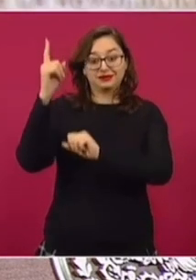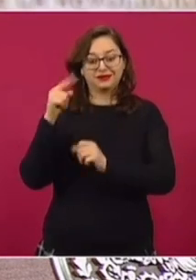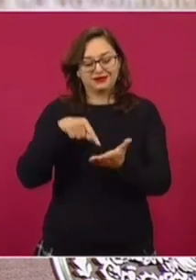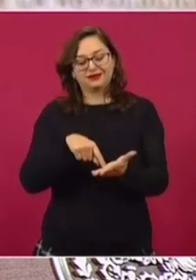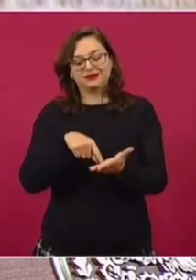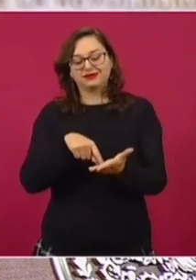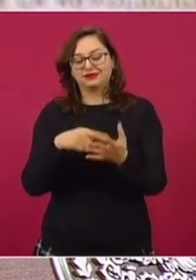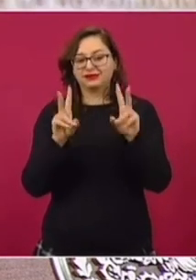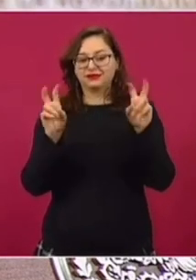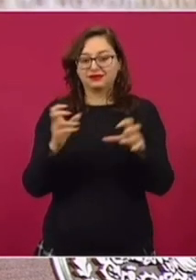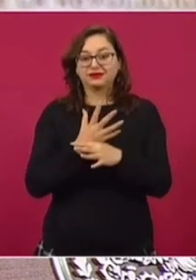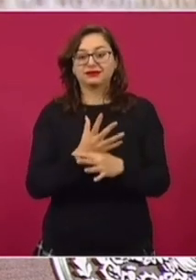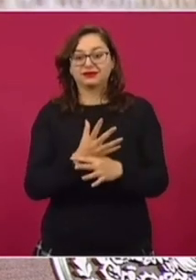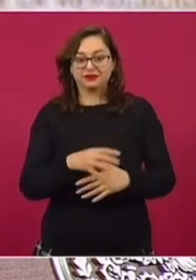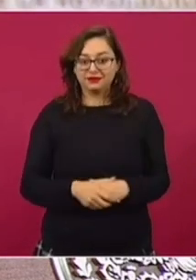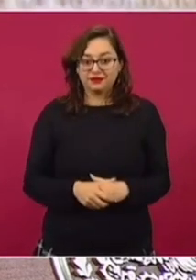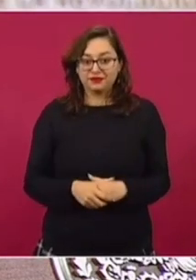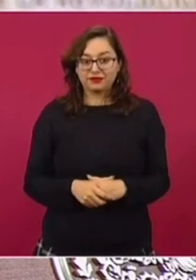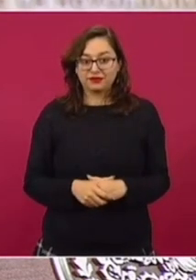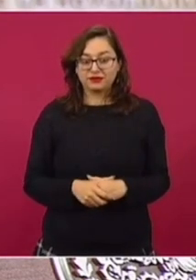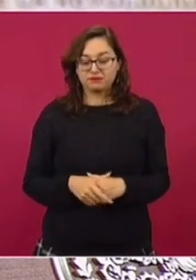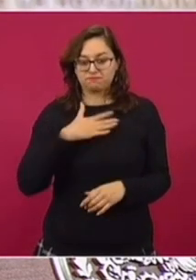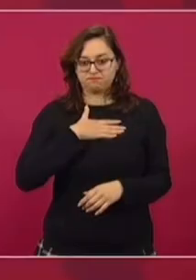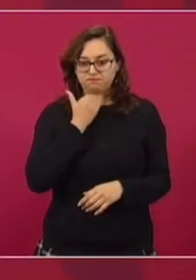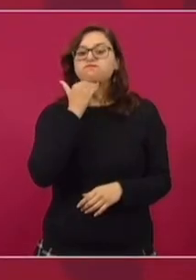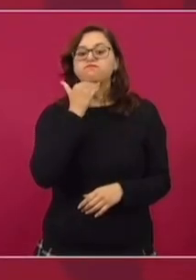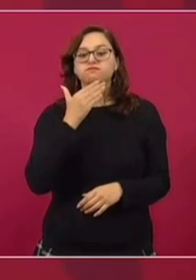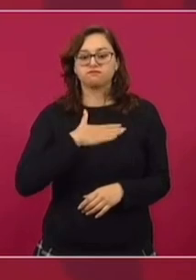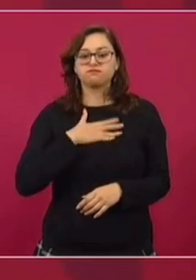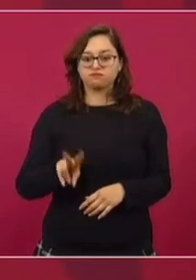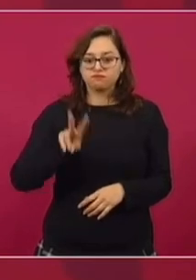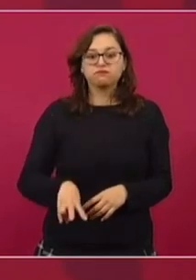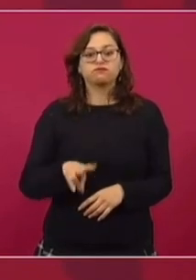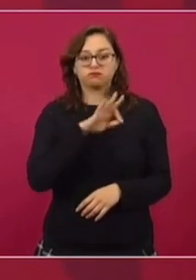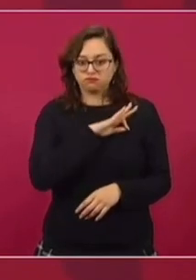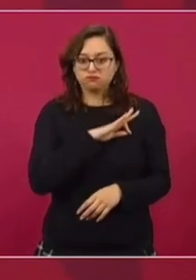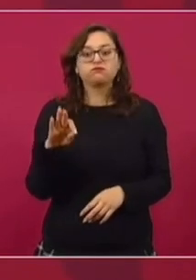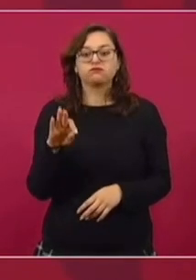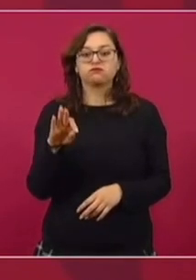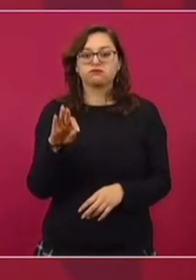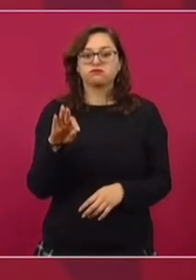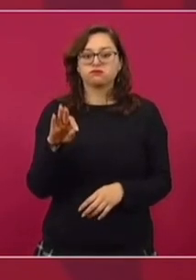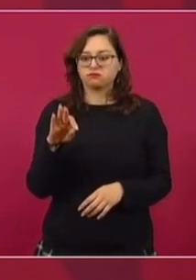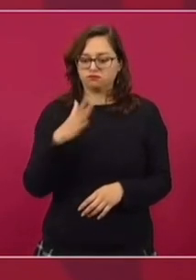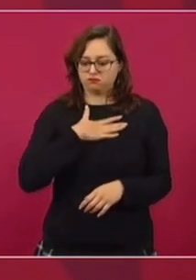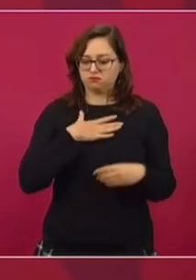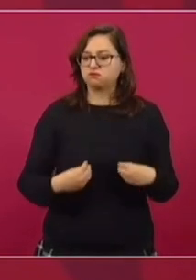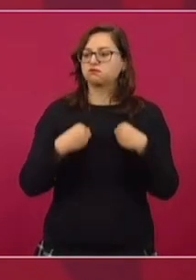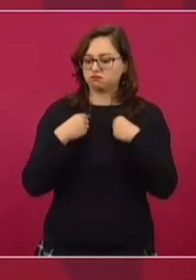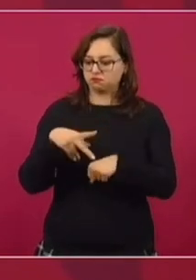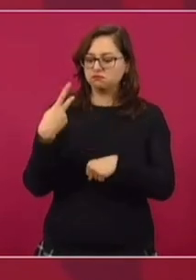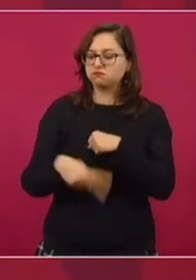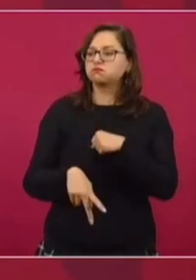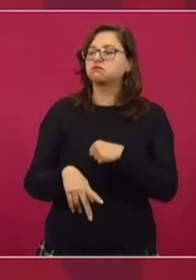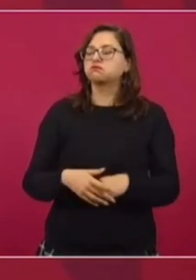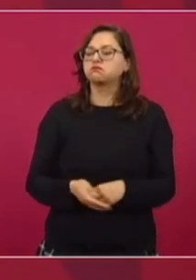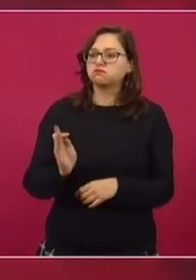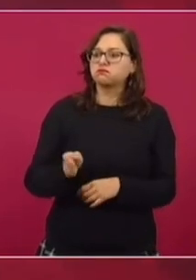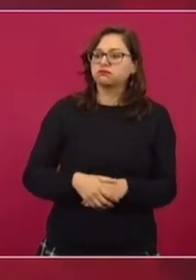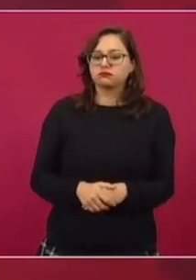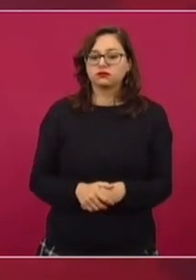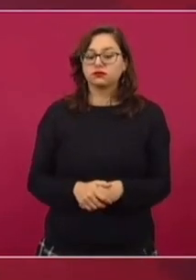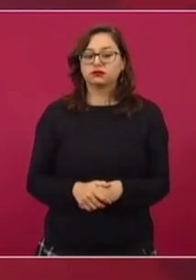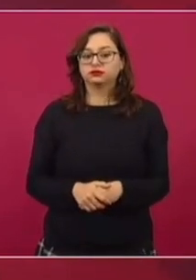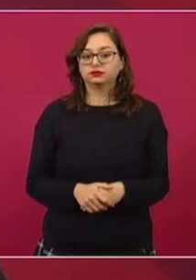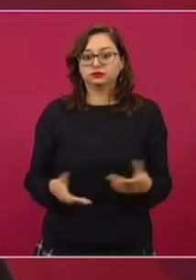Por la dignidad y la verdad, se puede y se debe arriesgar hasta la vida. Me canso, ganso. Entonces,